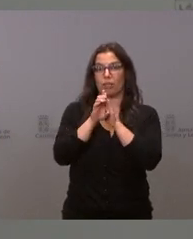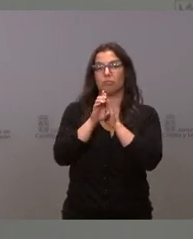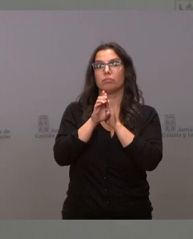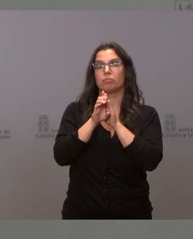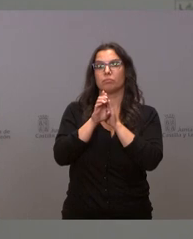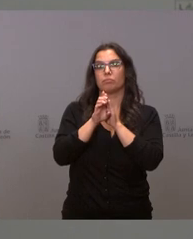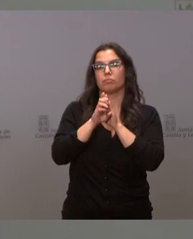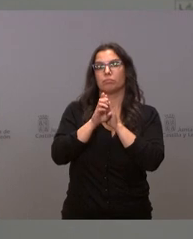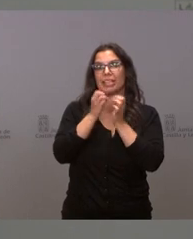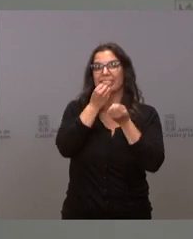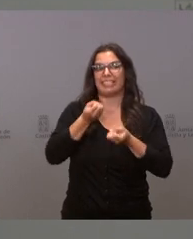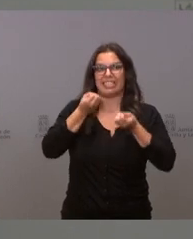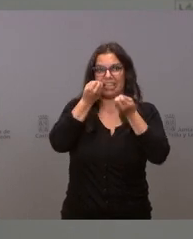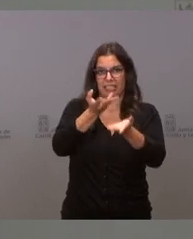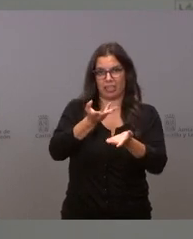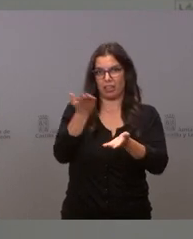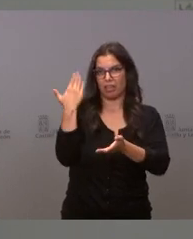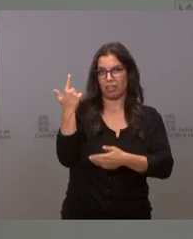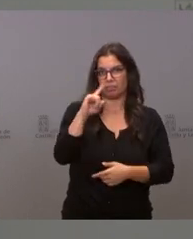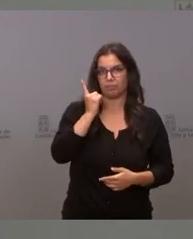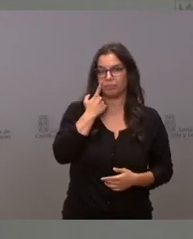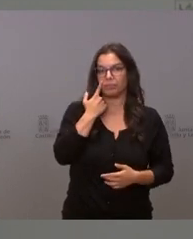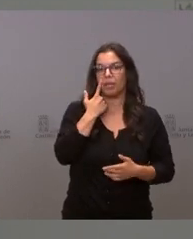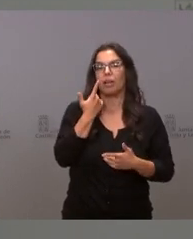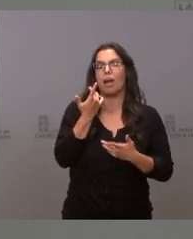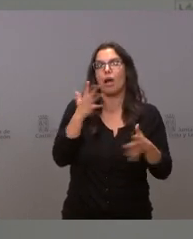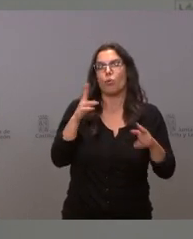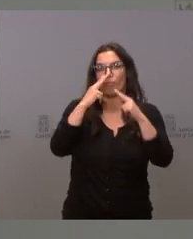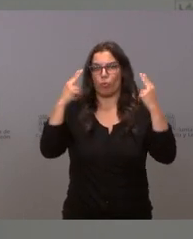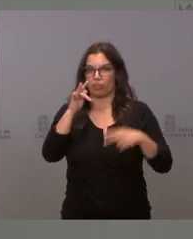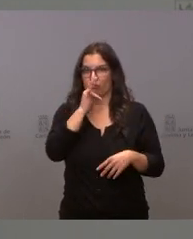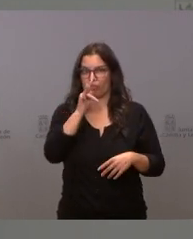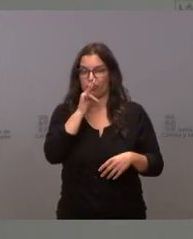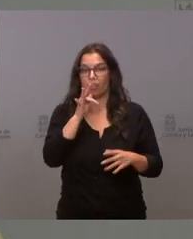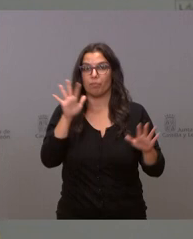conocida el día de ayer, aunque aún no publicada, que deslegítima